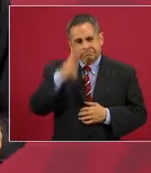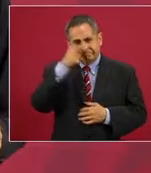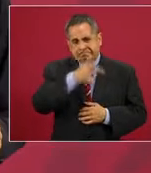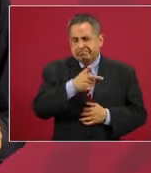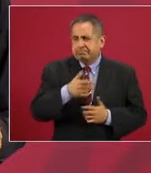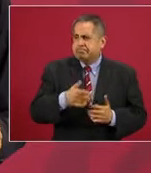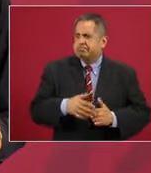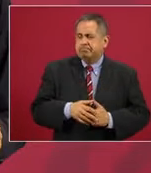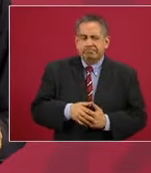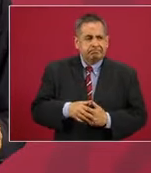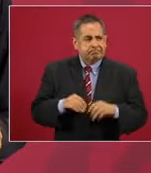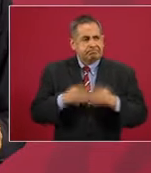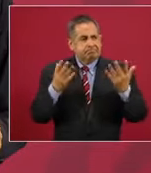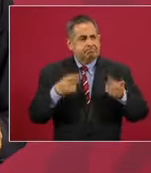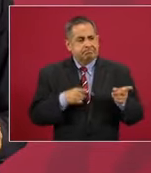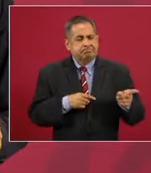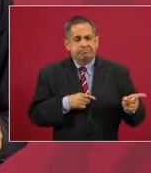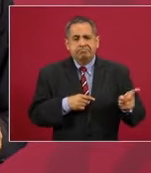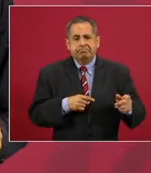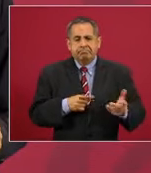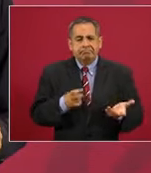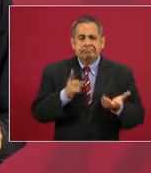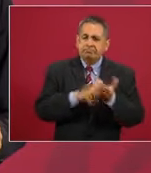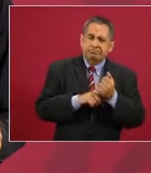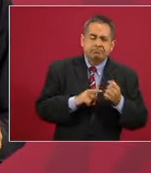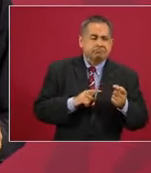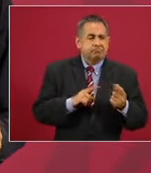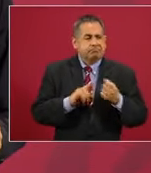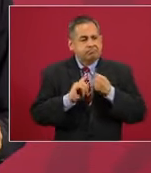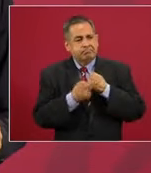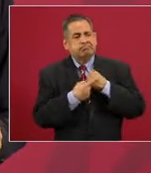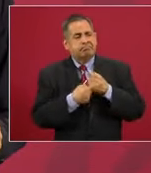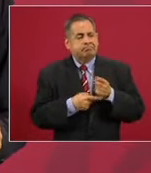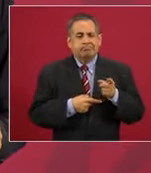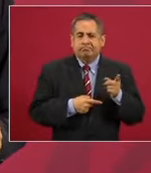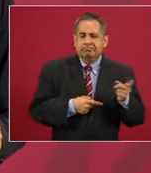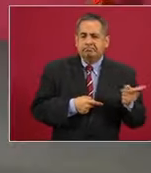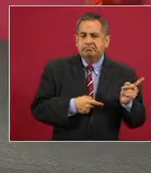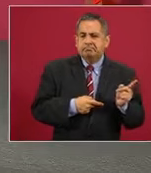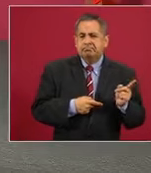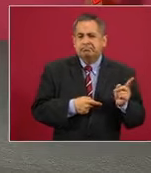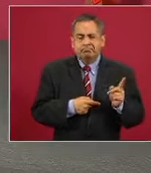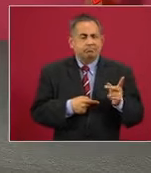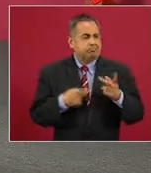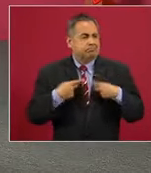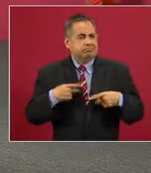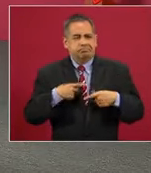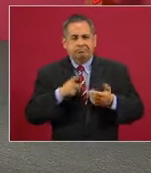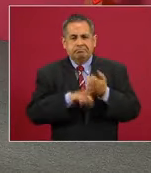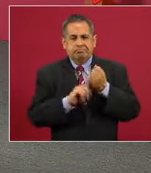que hay gente